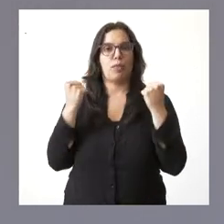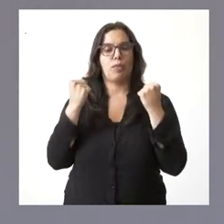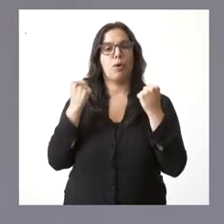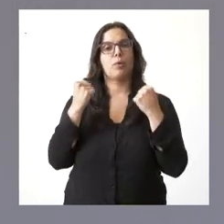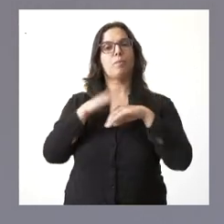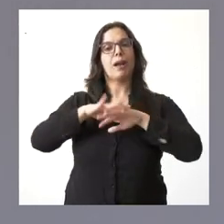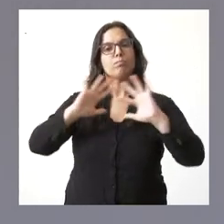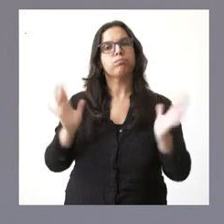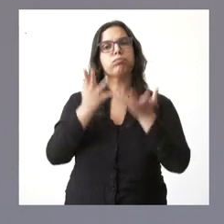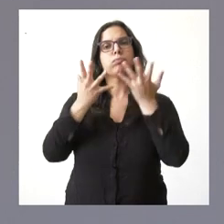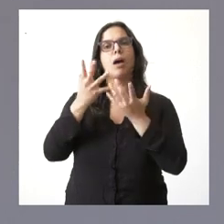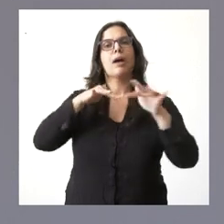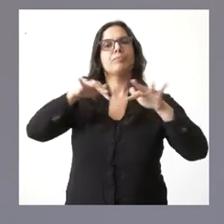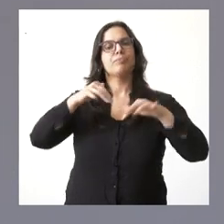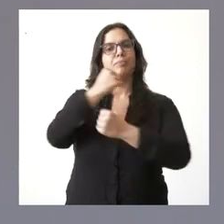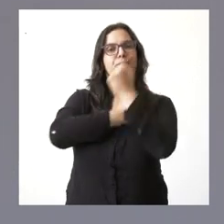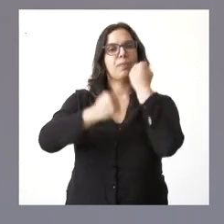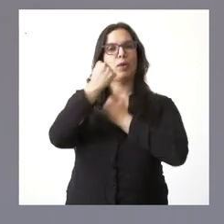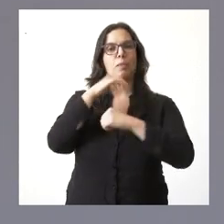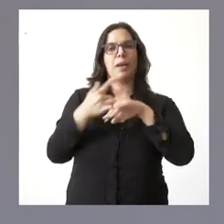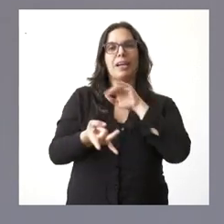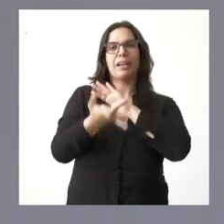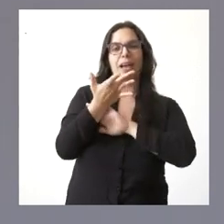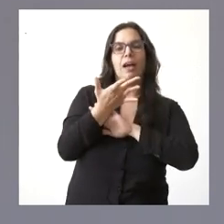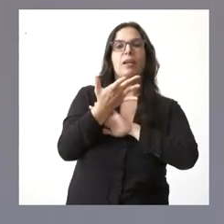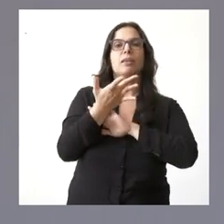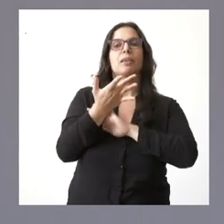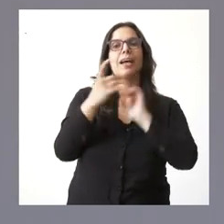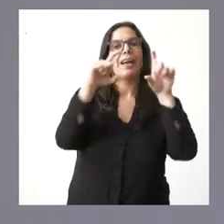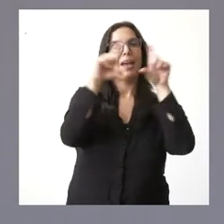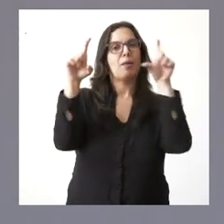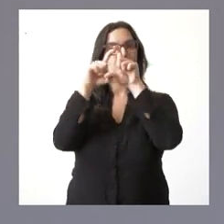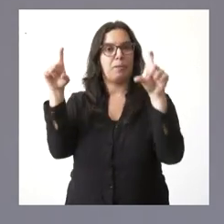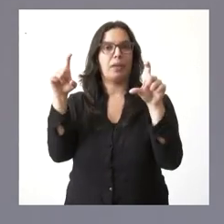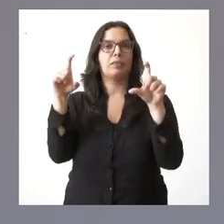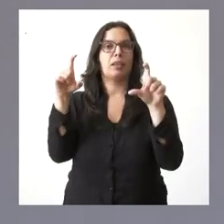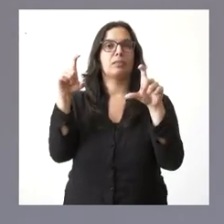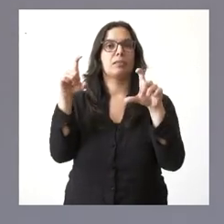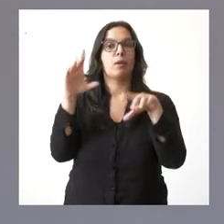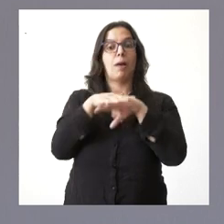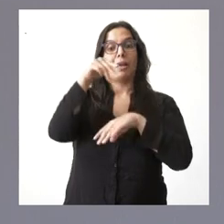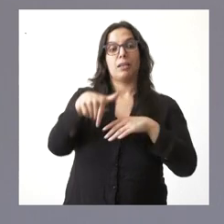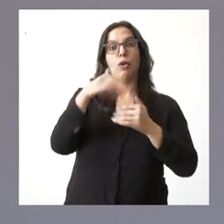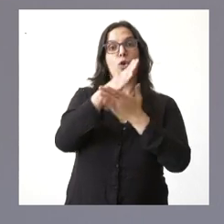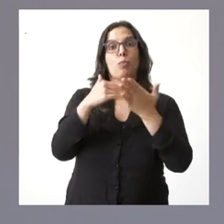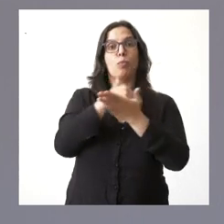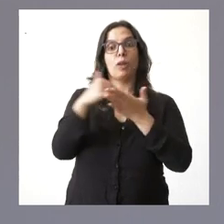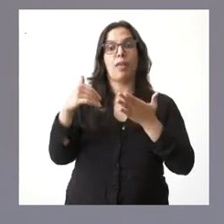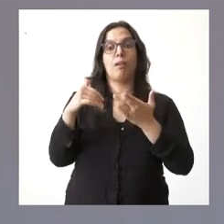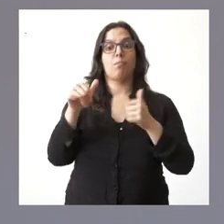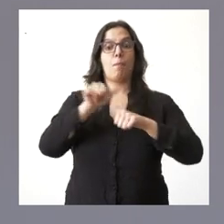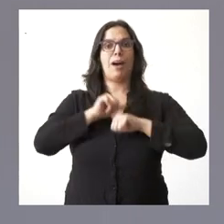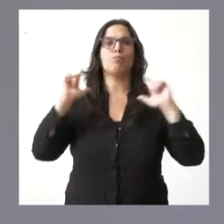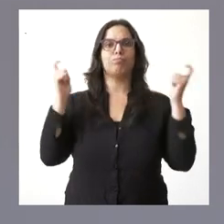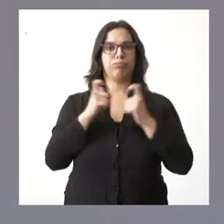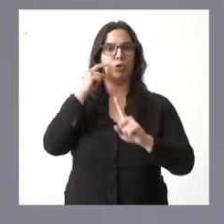impulso de la actividad económica, para la creación y constitución de empresas y, por tanto, para la reducción en nuestra comunidad de la tasa de paro. Esta